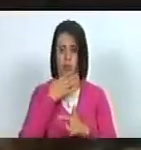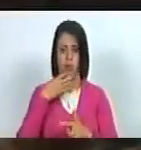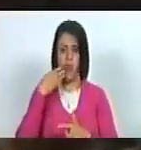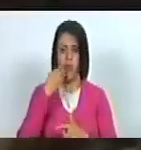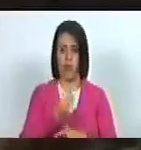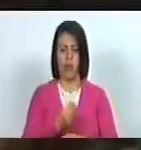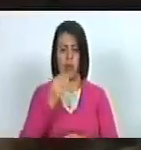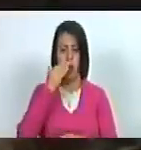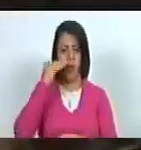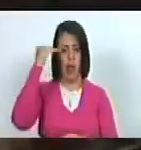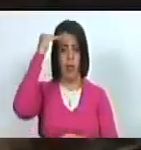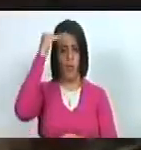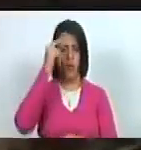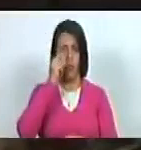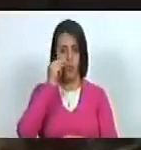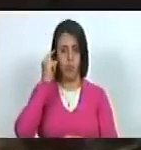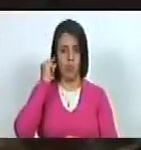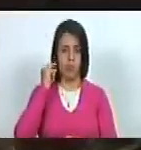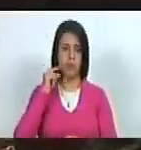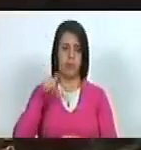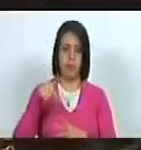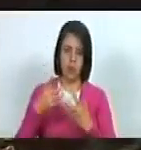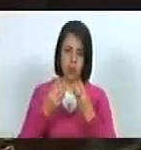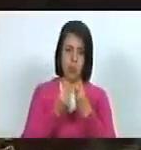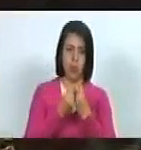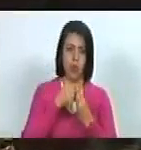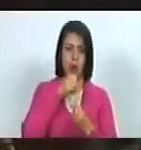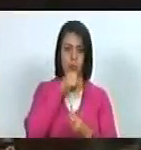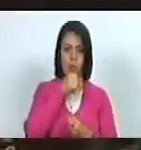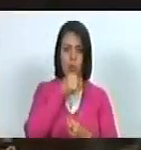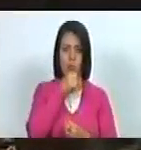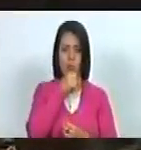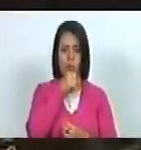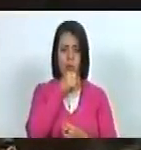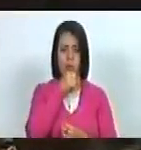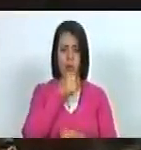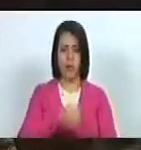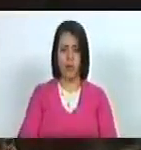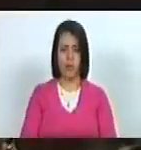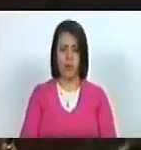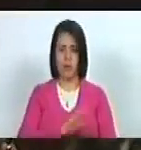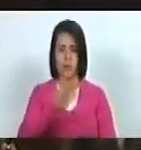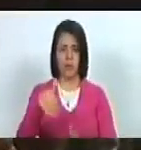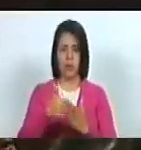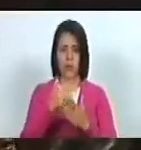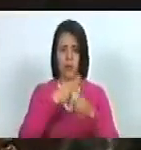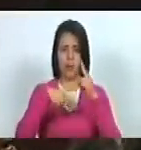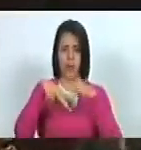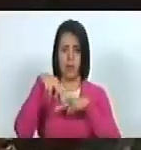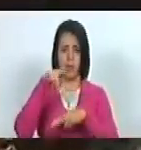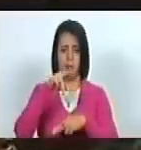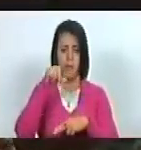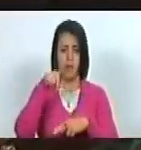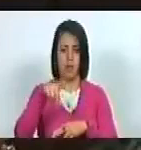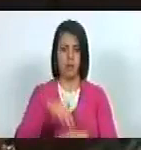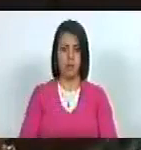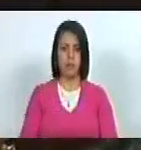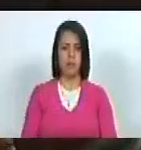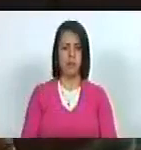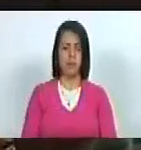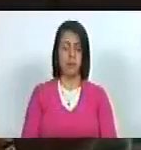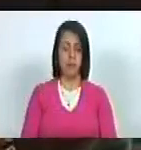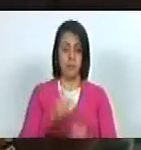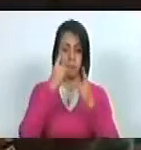adultas y adultos contemporáneos adultas y adultos mayores de todos los niveles académicos quienes